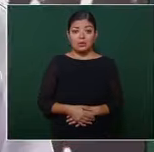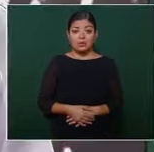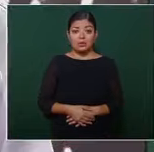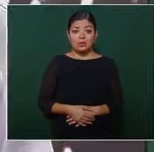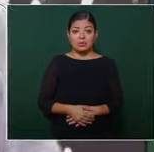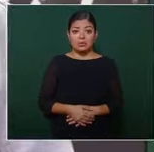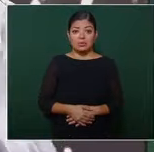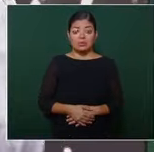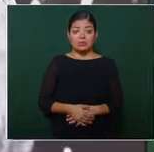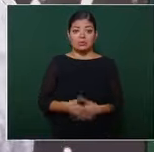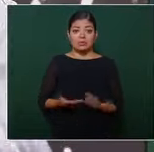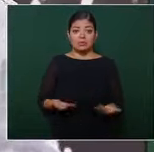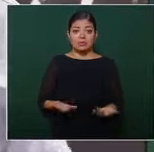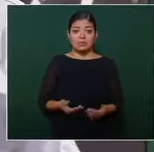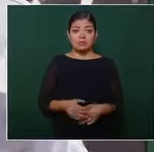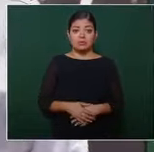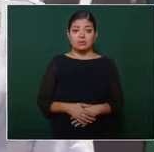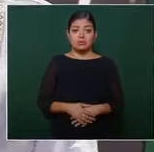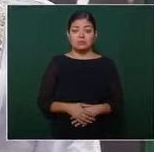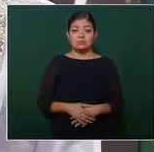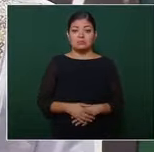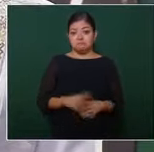los cooptaron